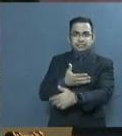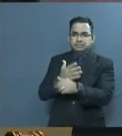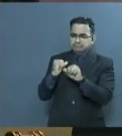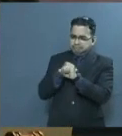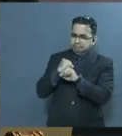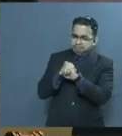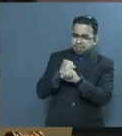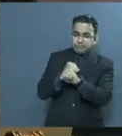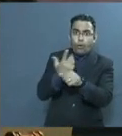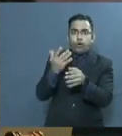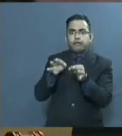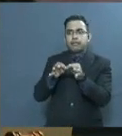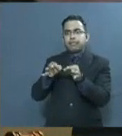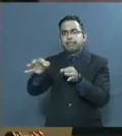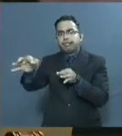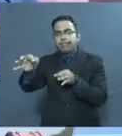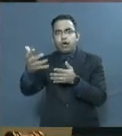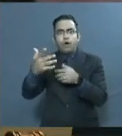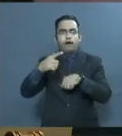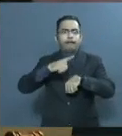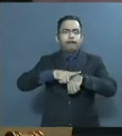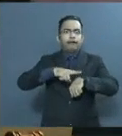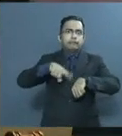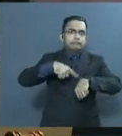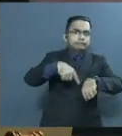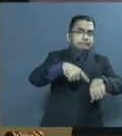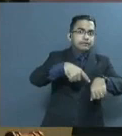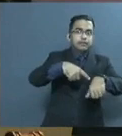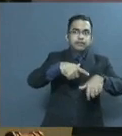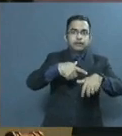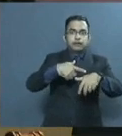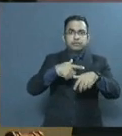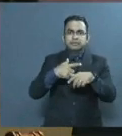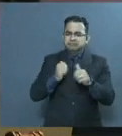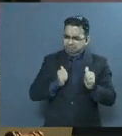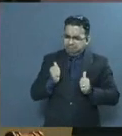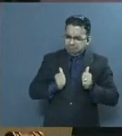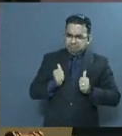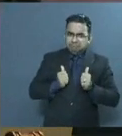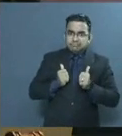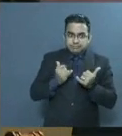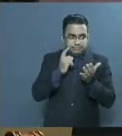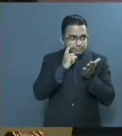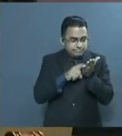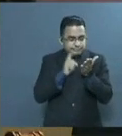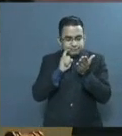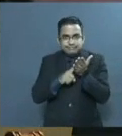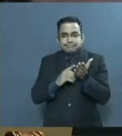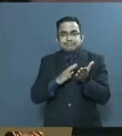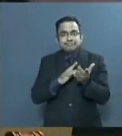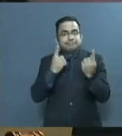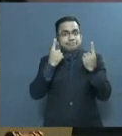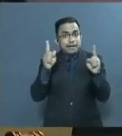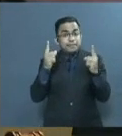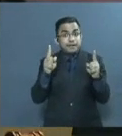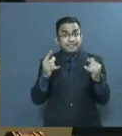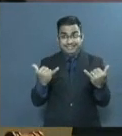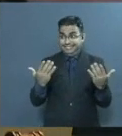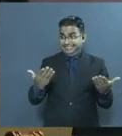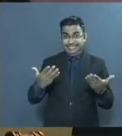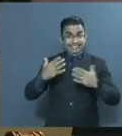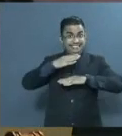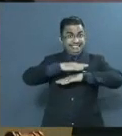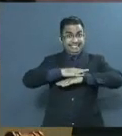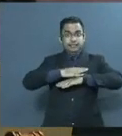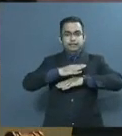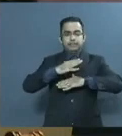vencer la mora o retardo judicial comienza a dar frutos. Hoy puedo señalarles que este Tribunal